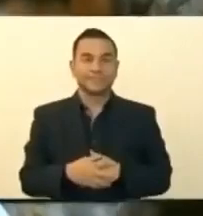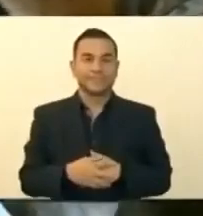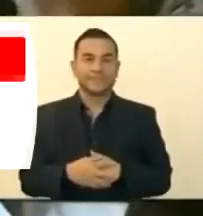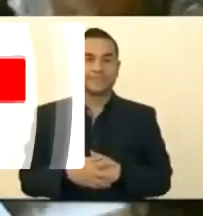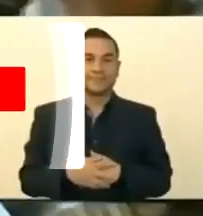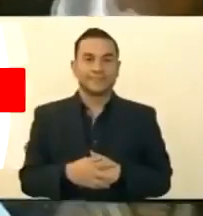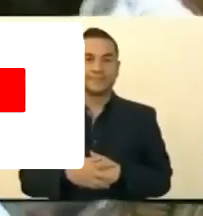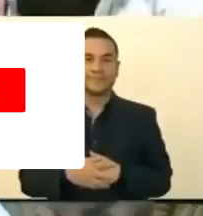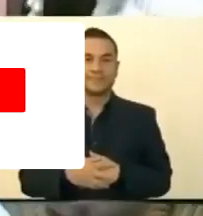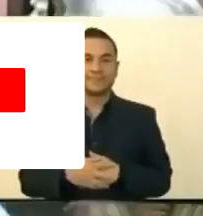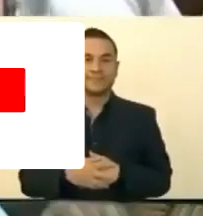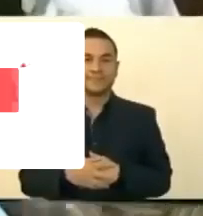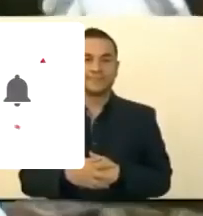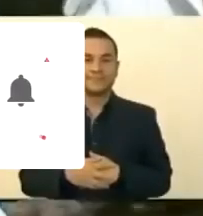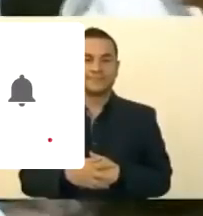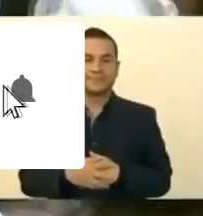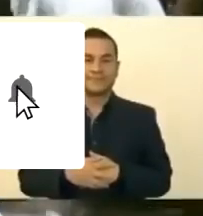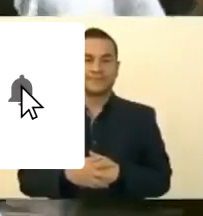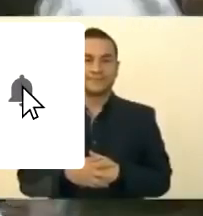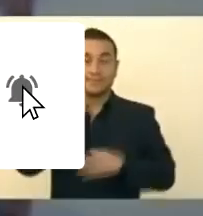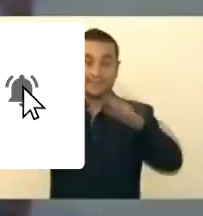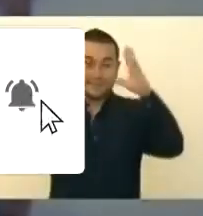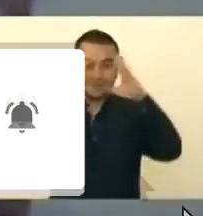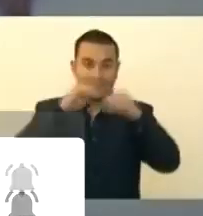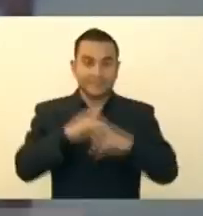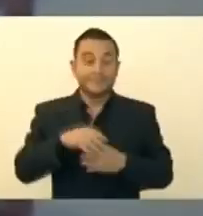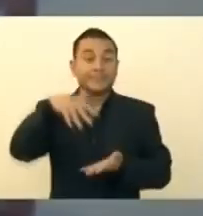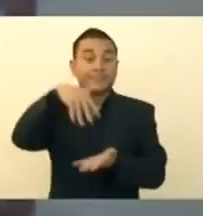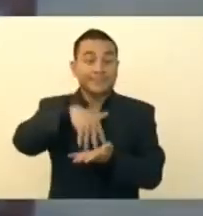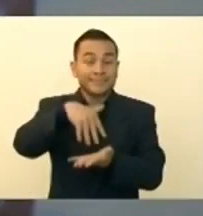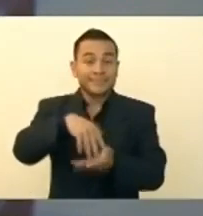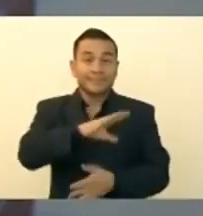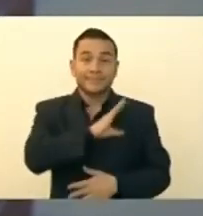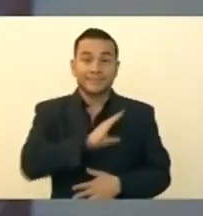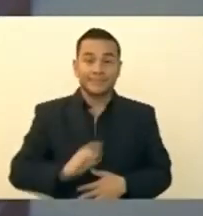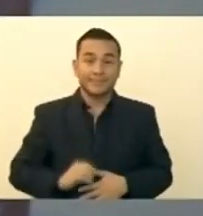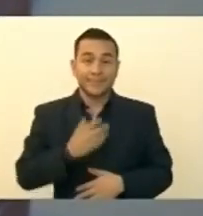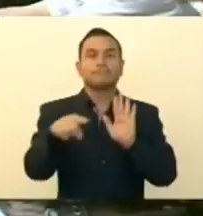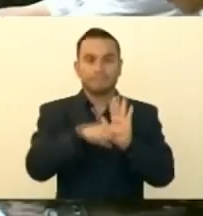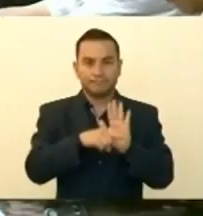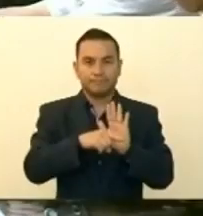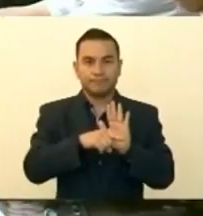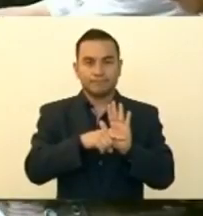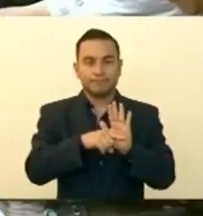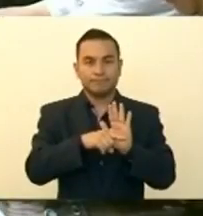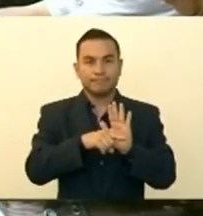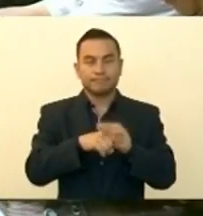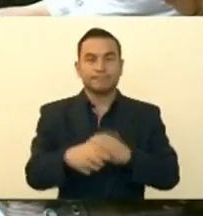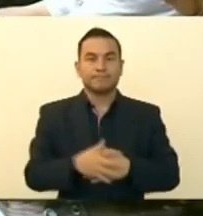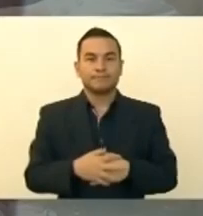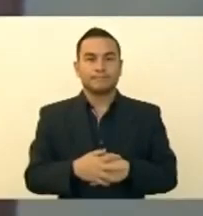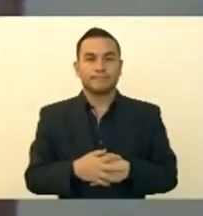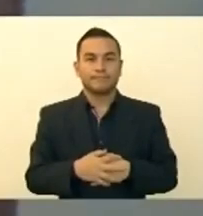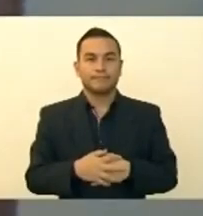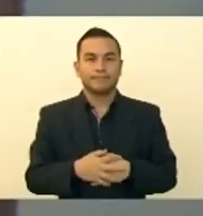Ayer, 21 de marzo, el presidente de El Salvador, Nayib Bukele, decretó en cadena nacional cuarentena domiciliar por